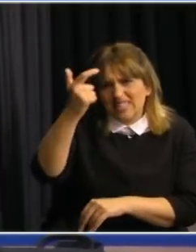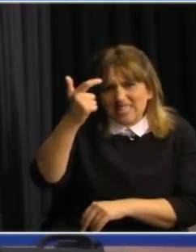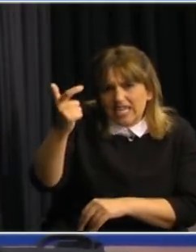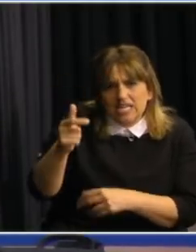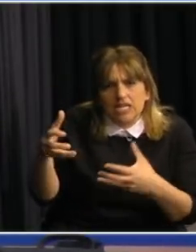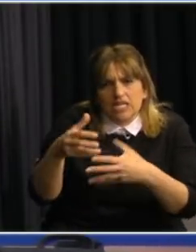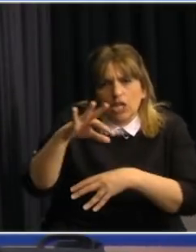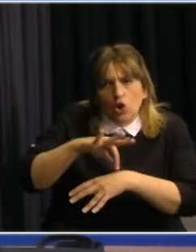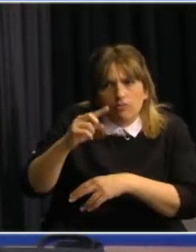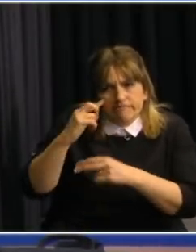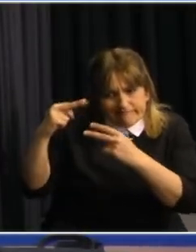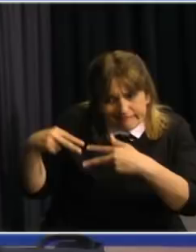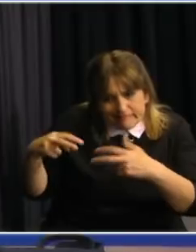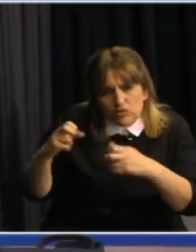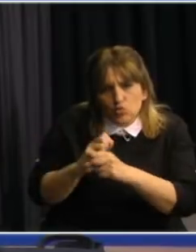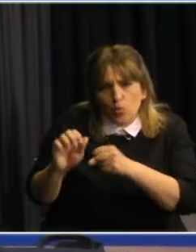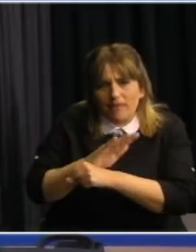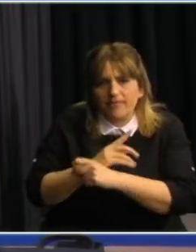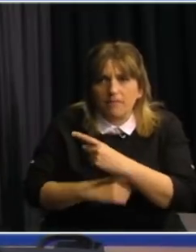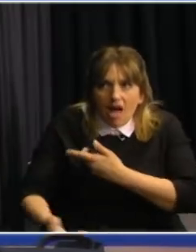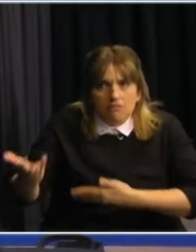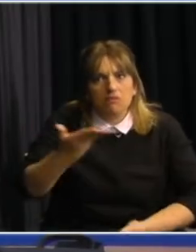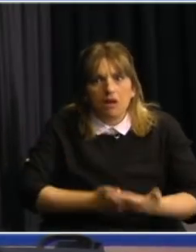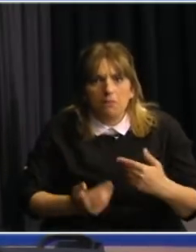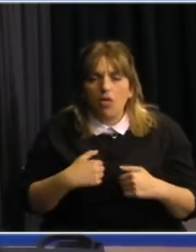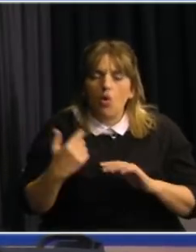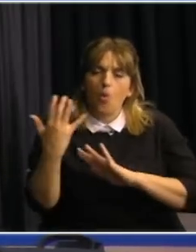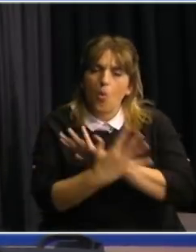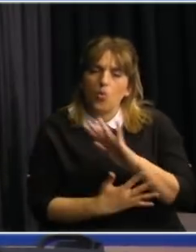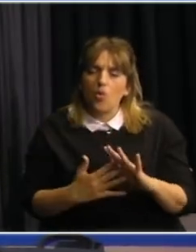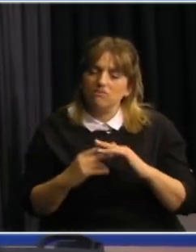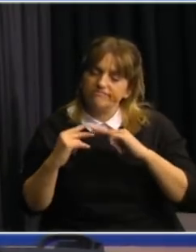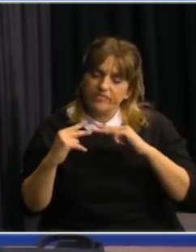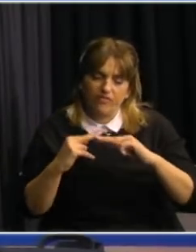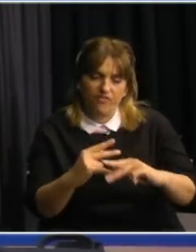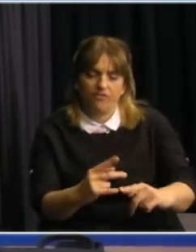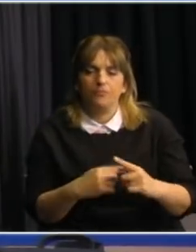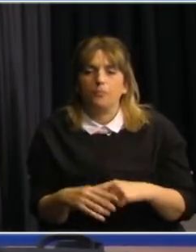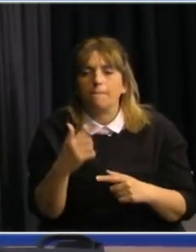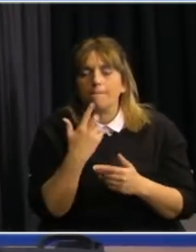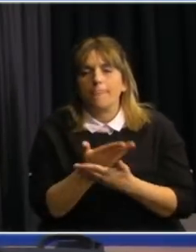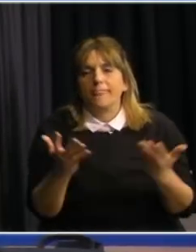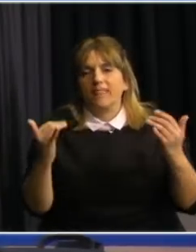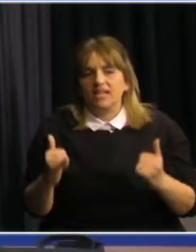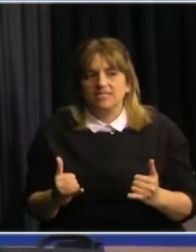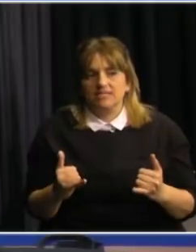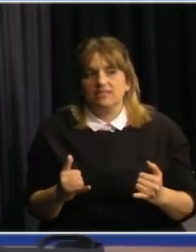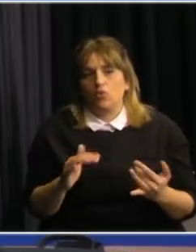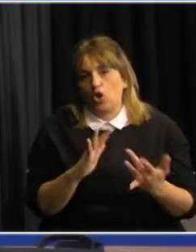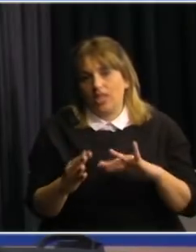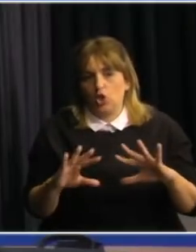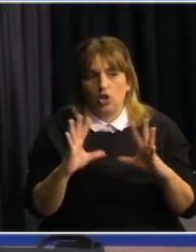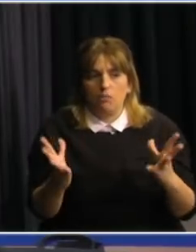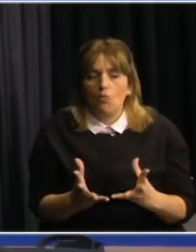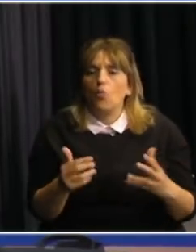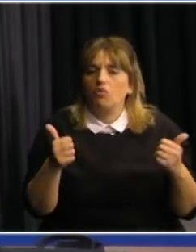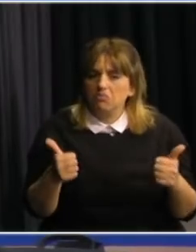que han intercambiado con nosotros y ese intercambio permanece constante lo que nos da una conectividad con el planeta muy bueno y